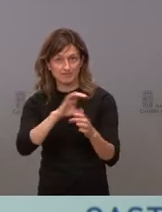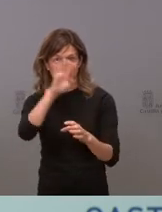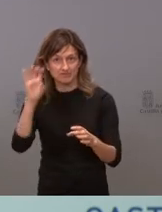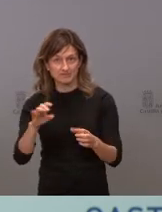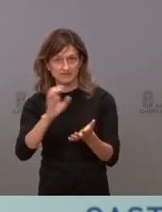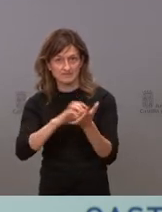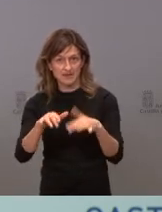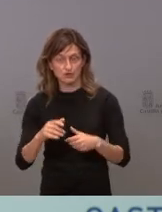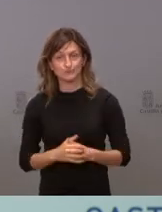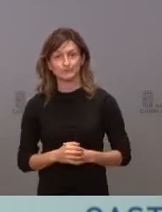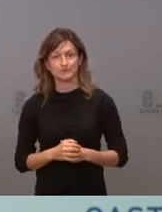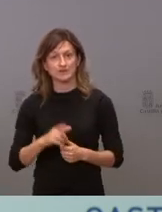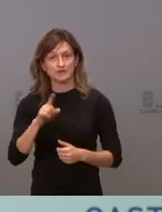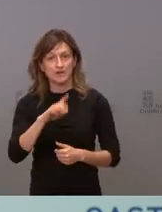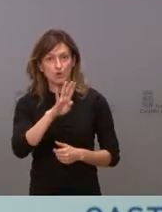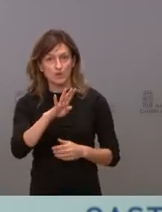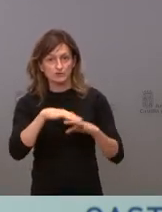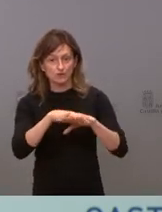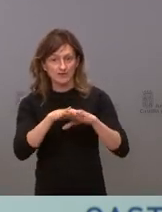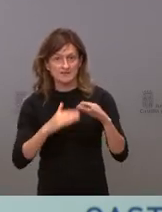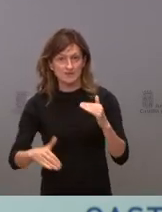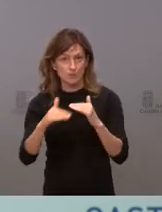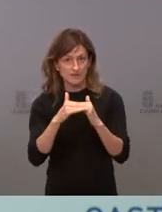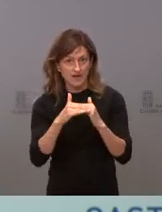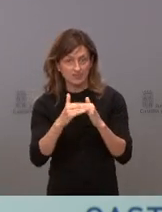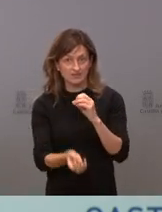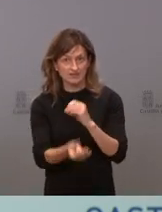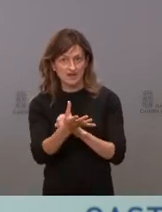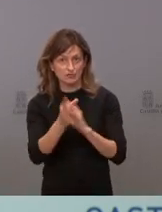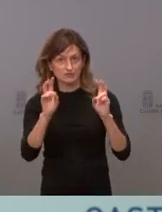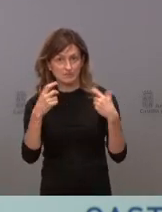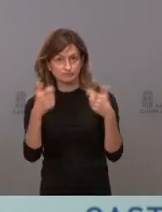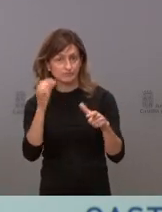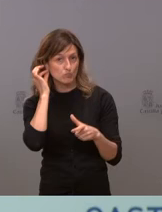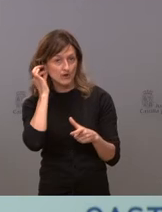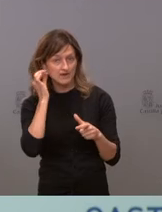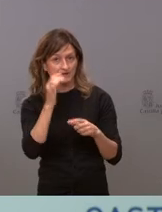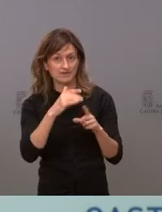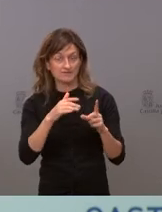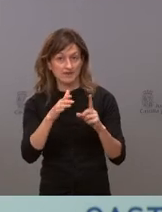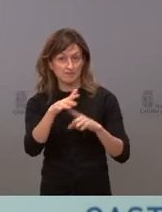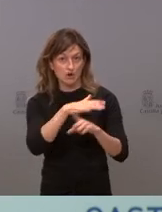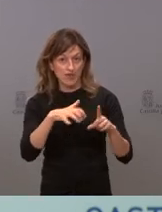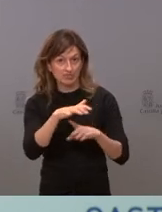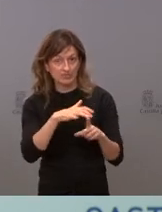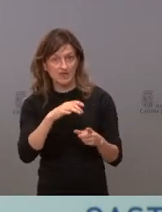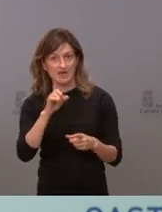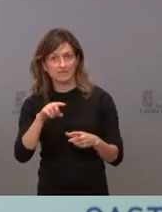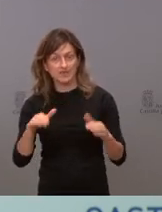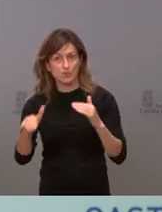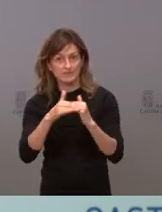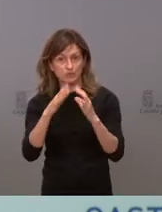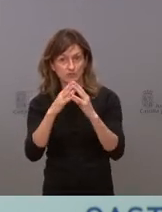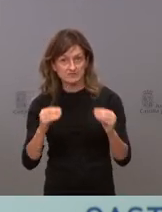Hemos creado cuatro redes de igualdad de la mujer, la Red Social de Violencia de Género, la Red de Unidades de Igualdad de Universidades,